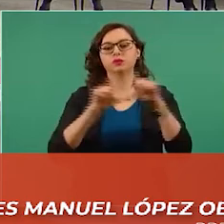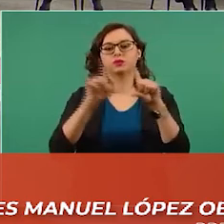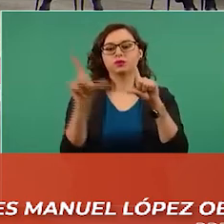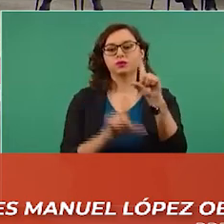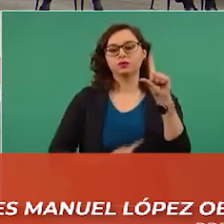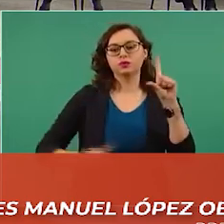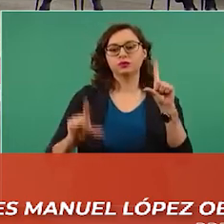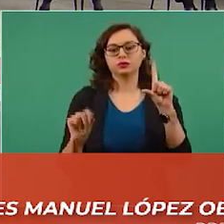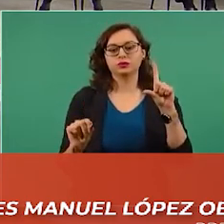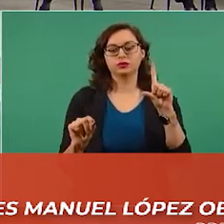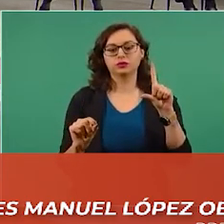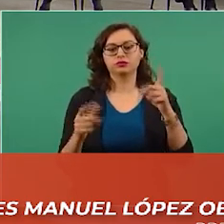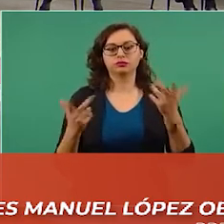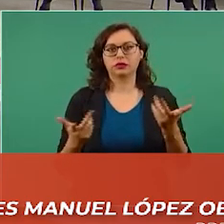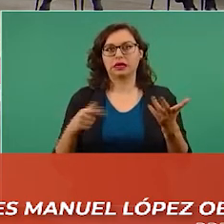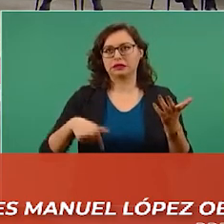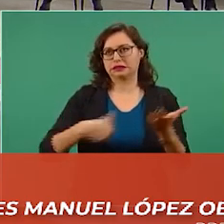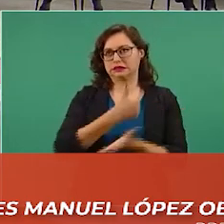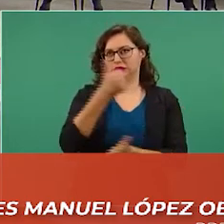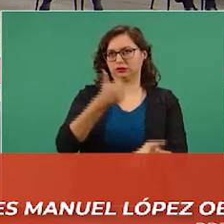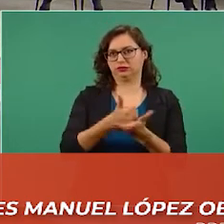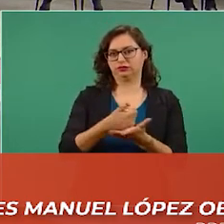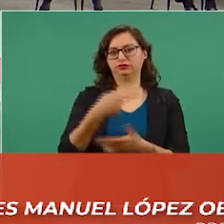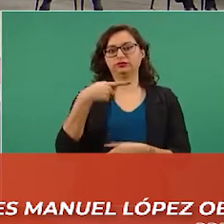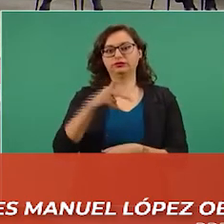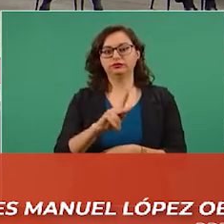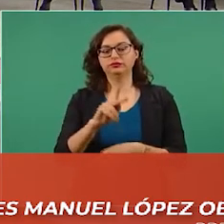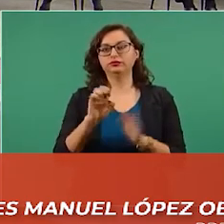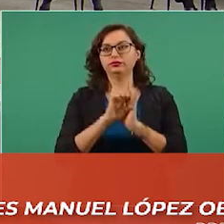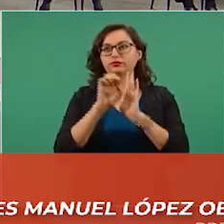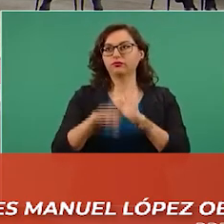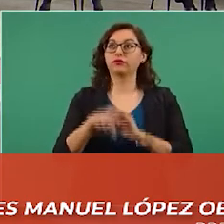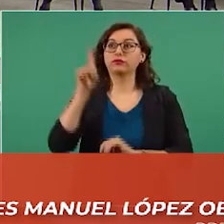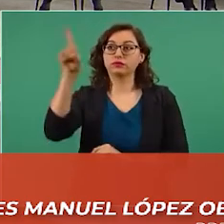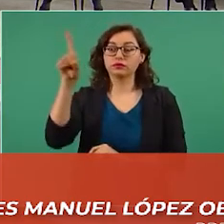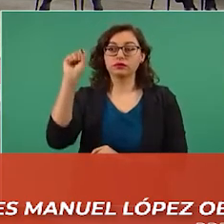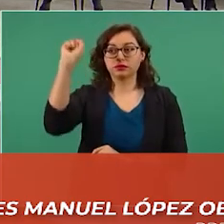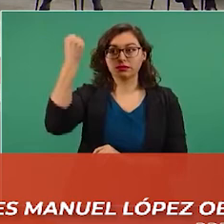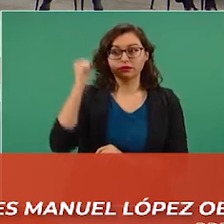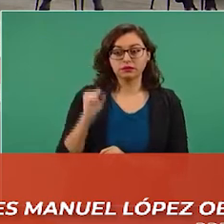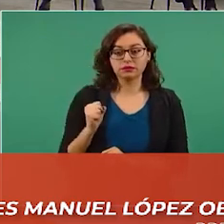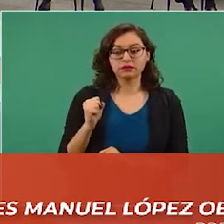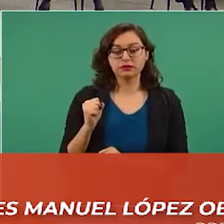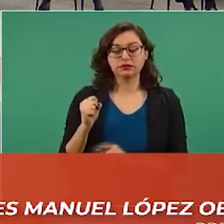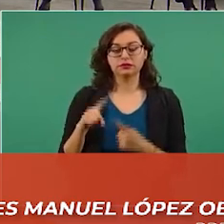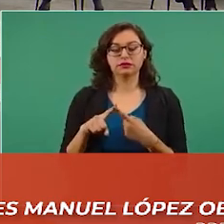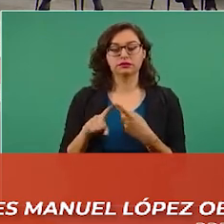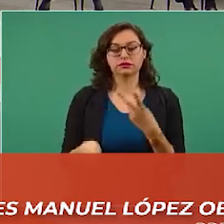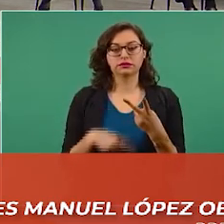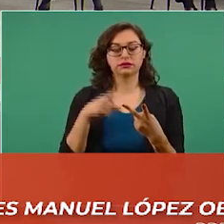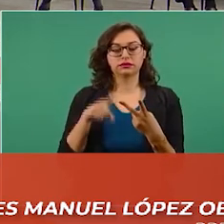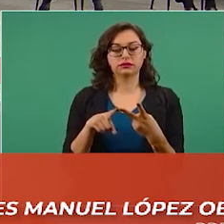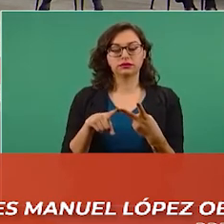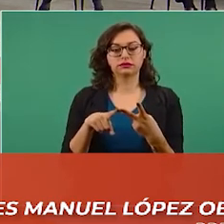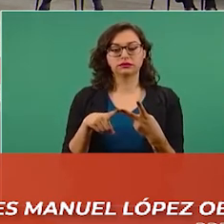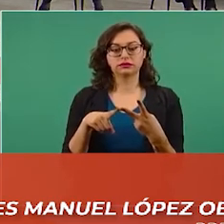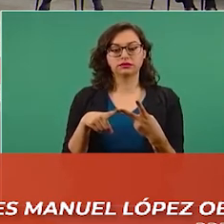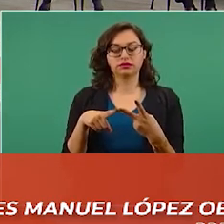estoy hablando de la ciudad, pero si se compara con Sinaloa o se compara con